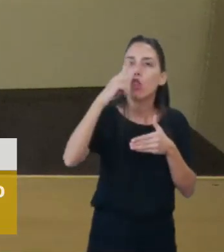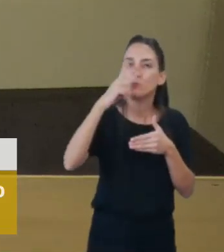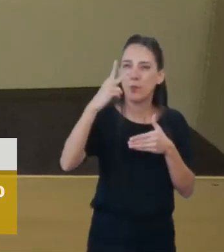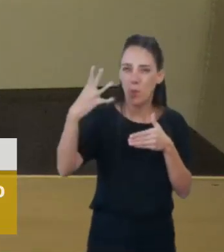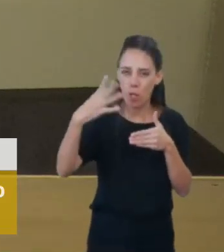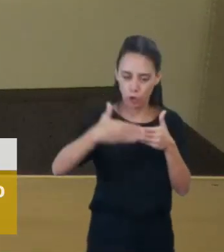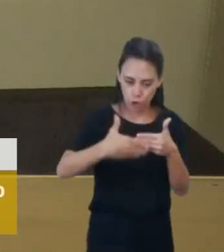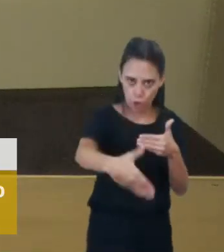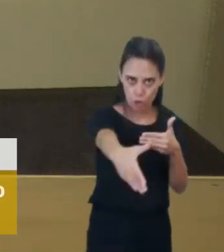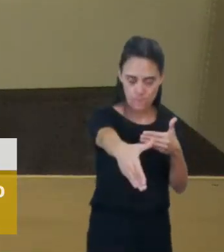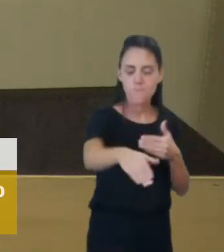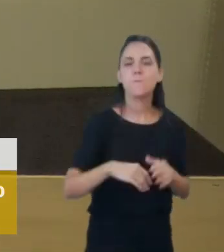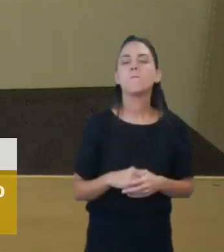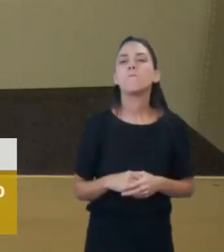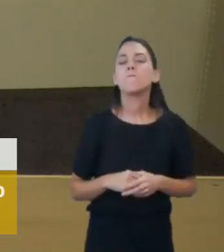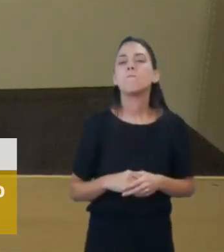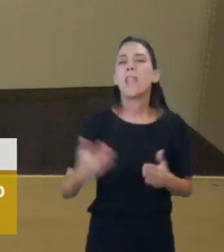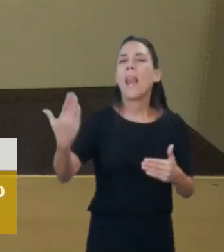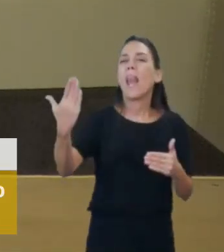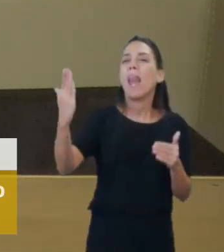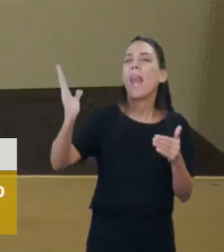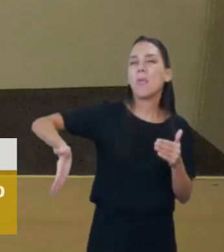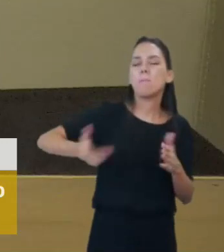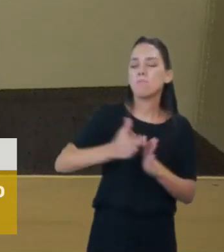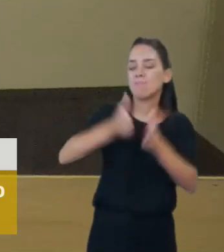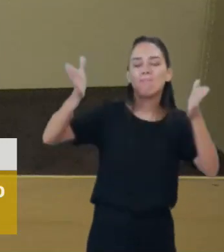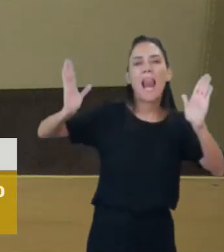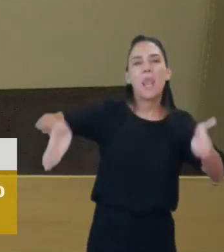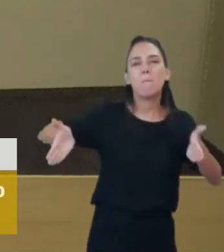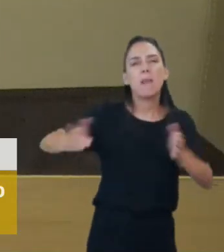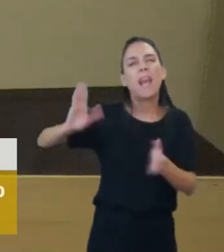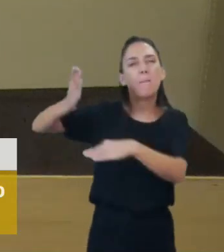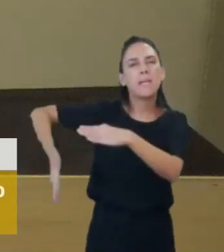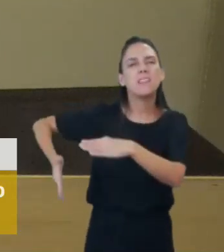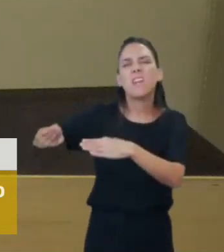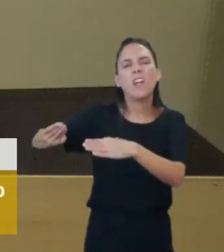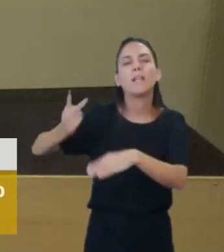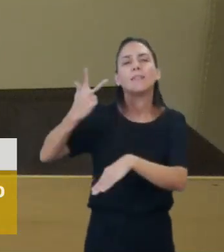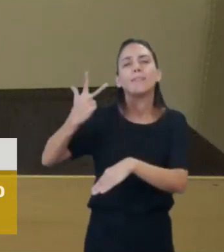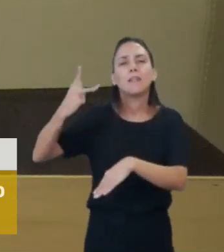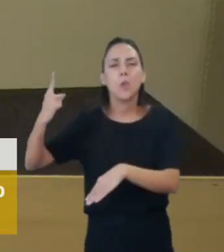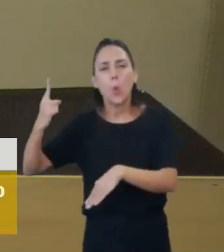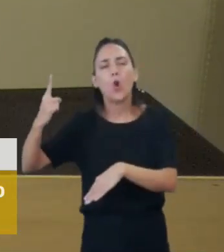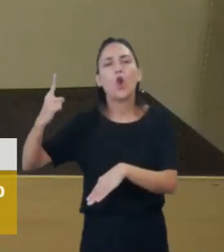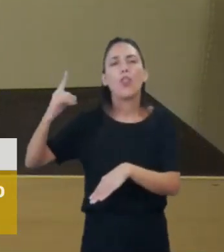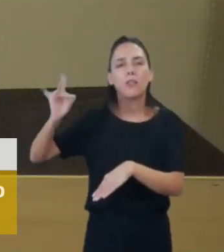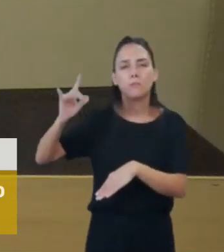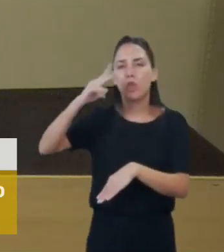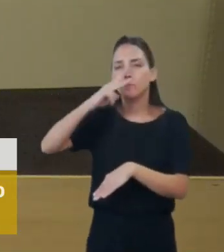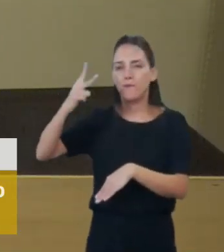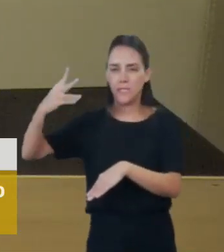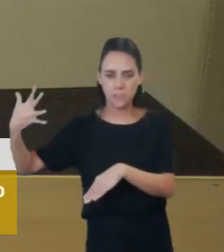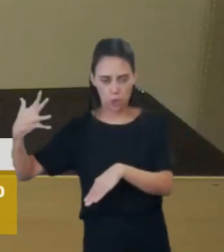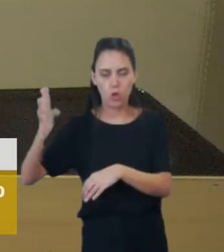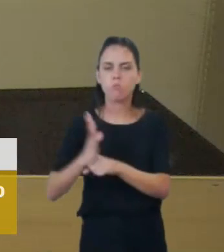con un límite temporal al 31 de diciembre del 2025. Y allí se fijaba un monto del 2%, es decir,